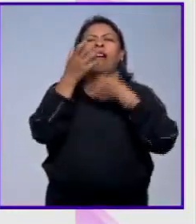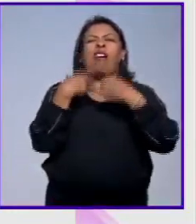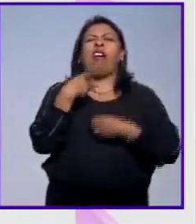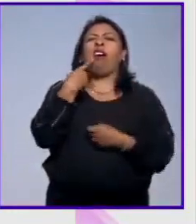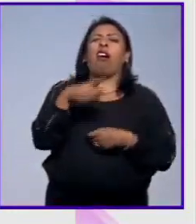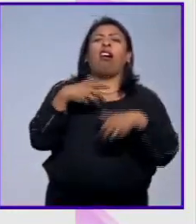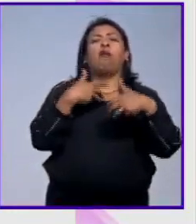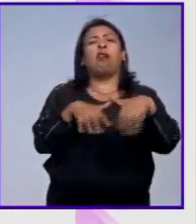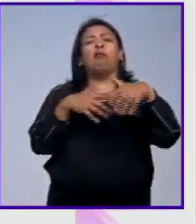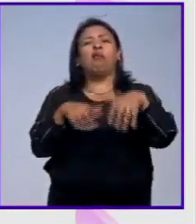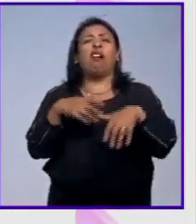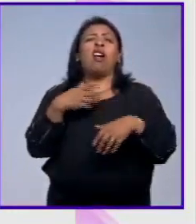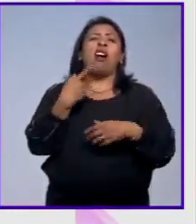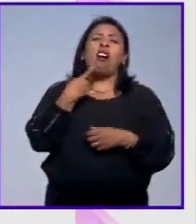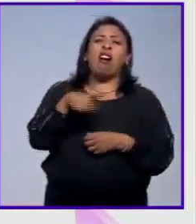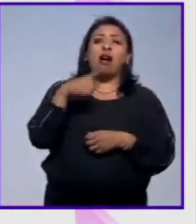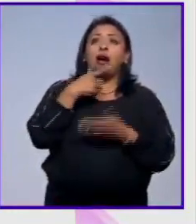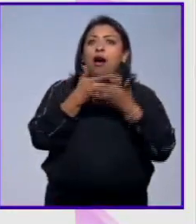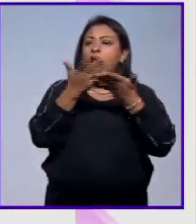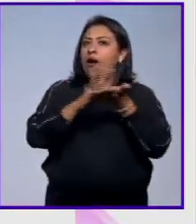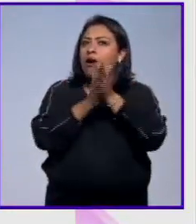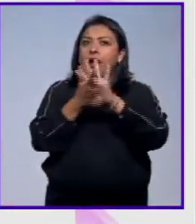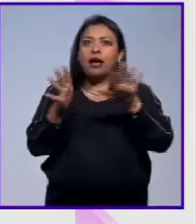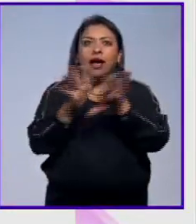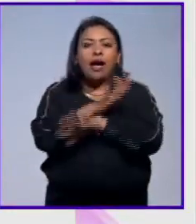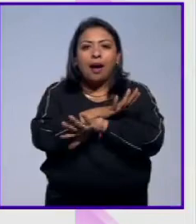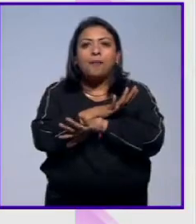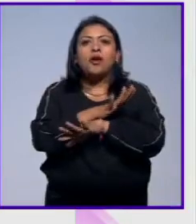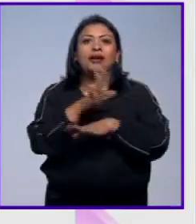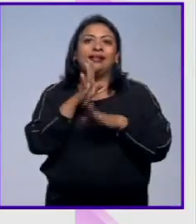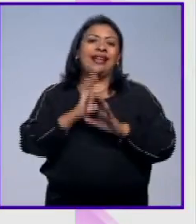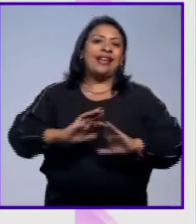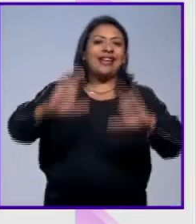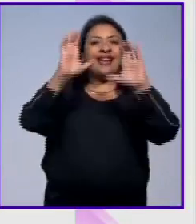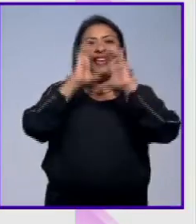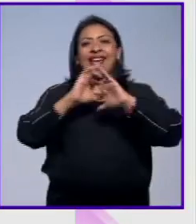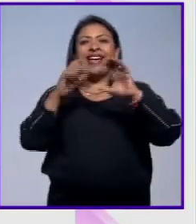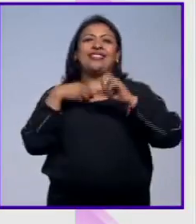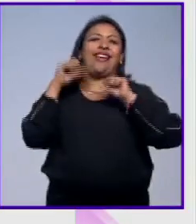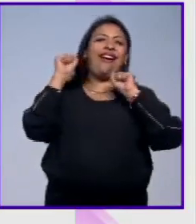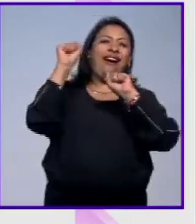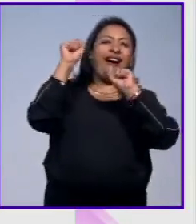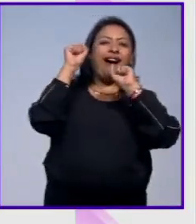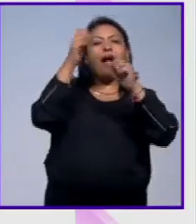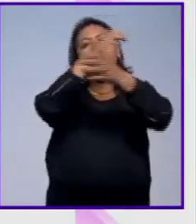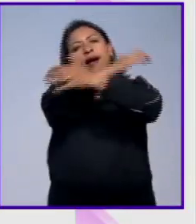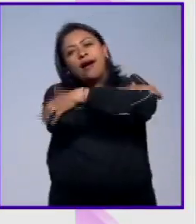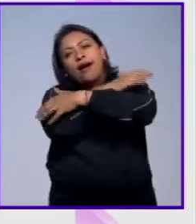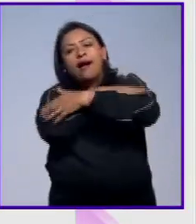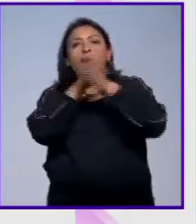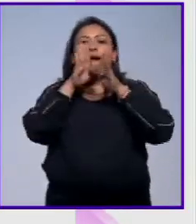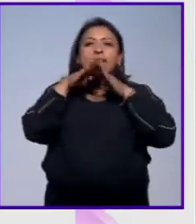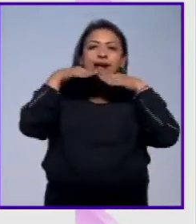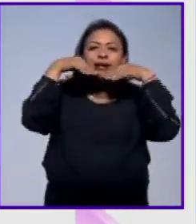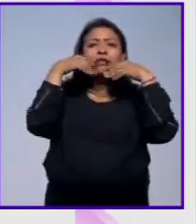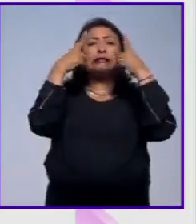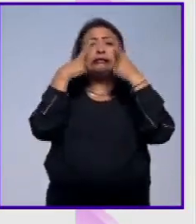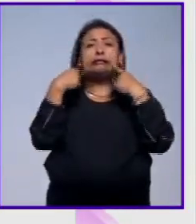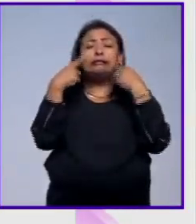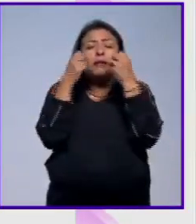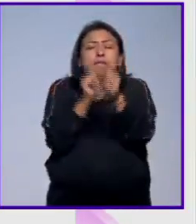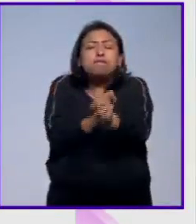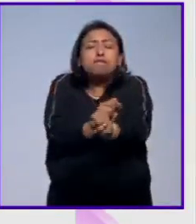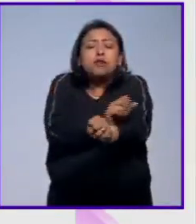protesta y descontento social en esta ocasión han sido cambiados por cánticos porras abrazos sonrisas y llantos de